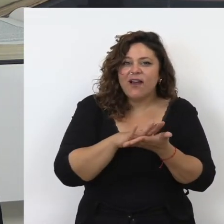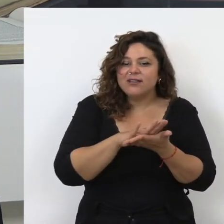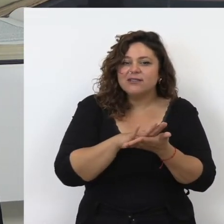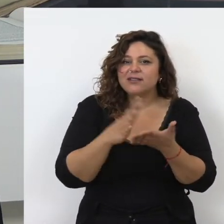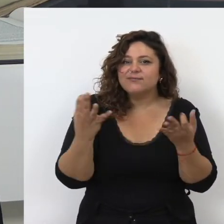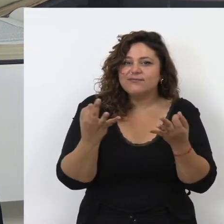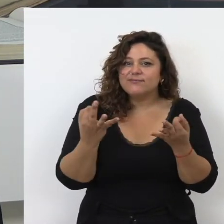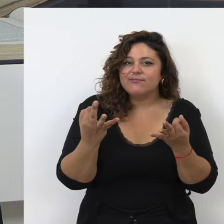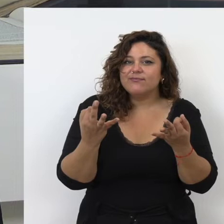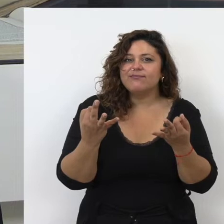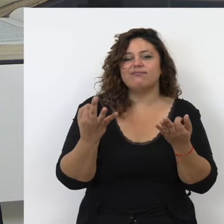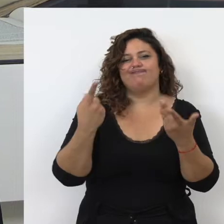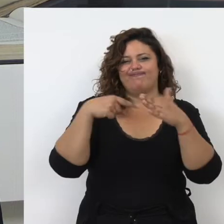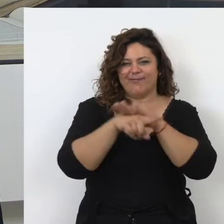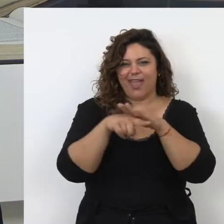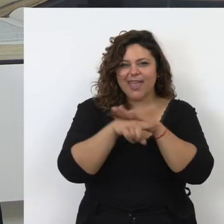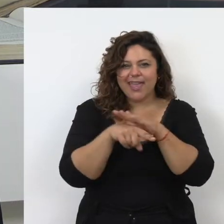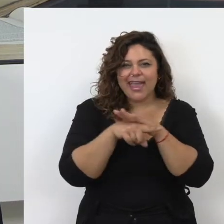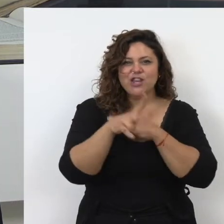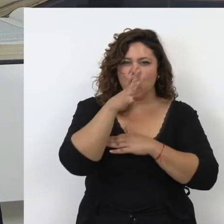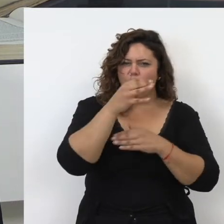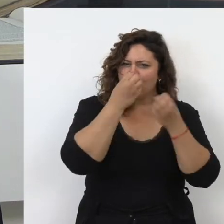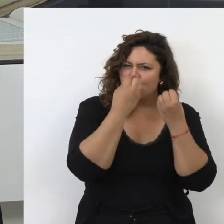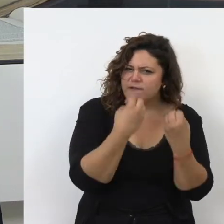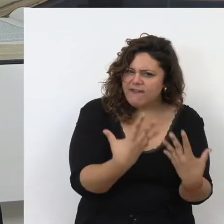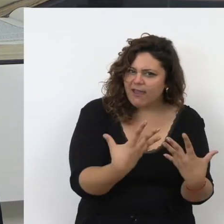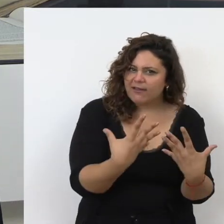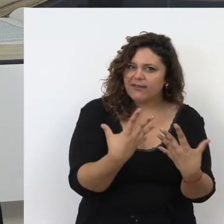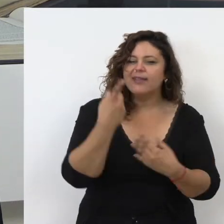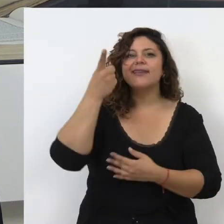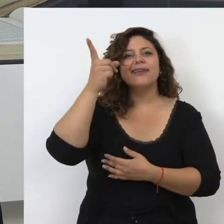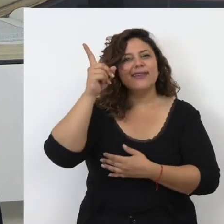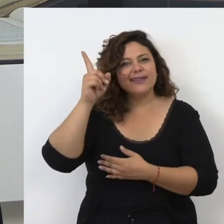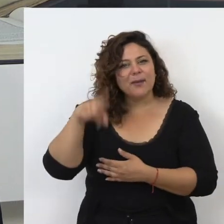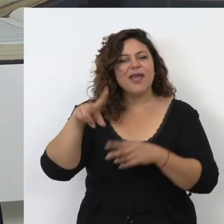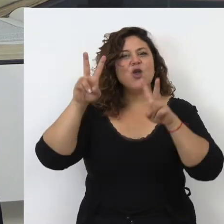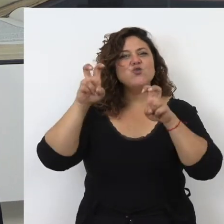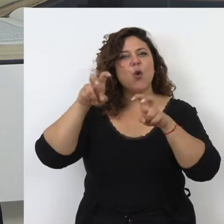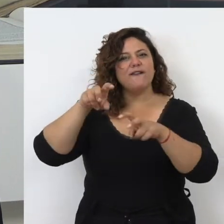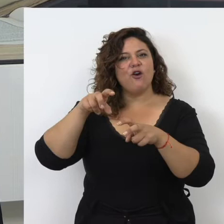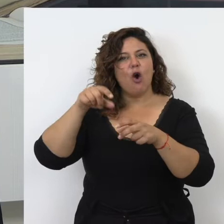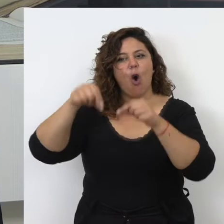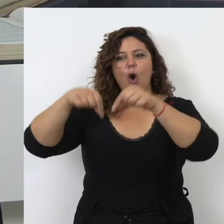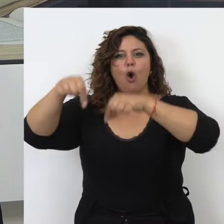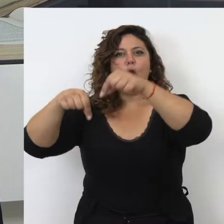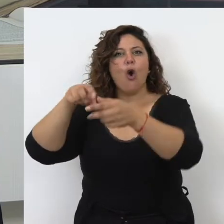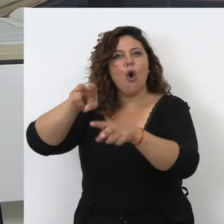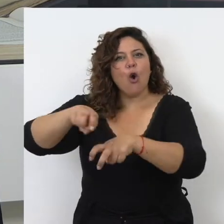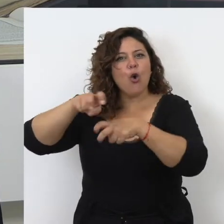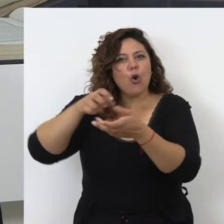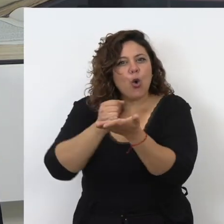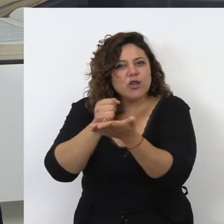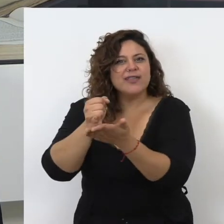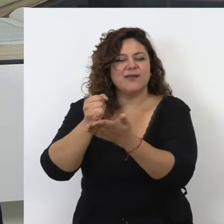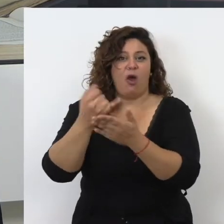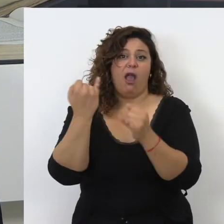una buena gestión del agua y, por supuesto, la introducción de nuevos cultivos que hicieron que